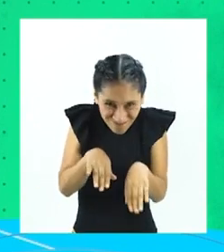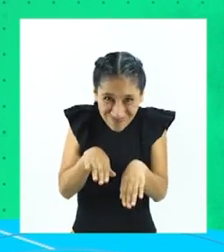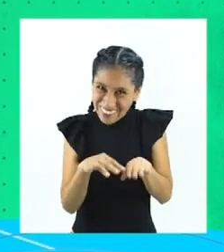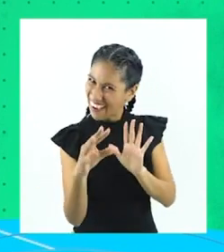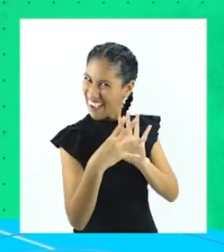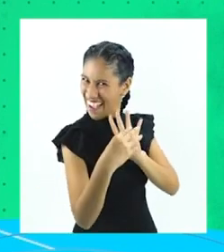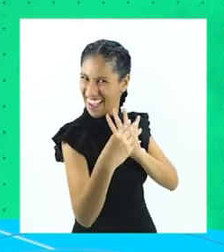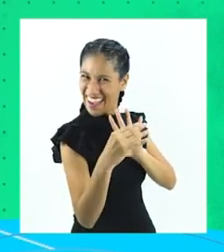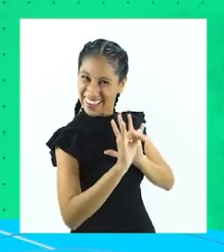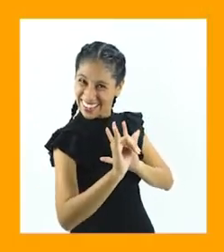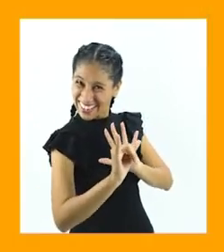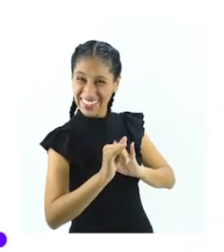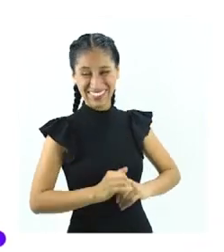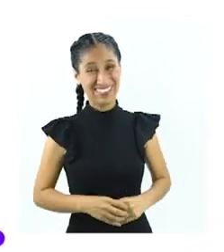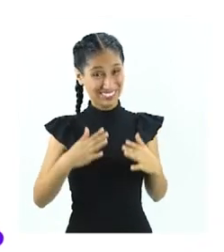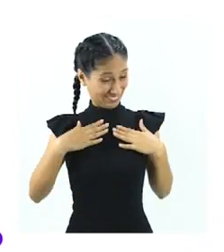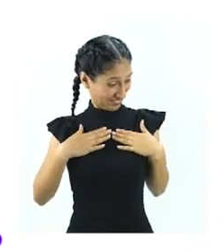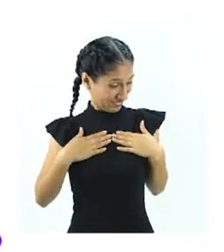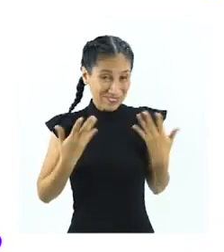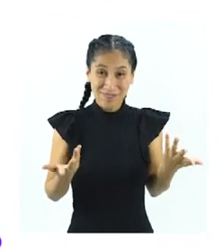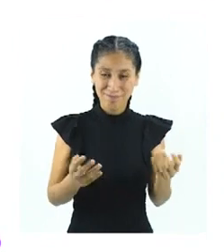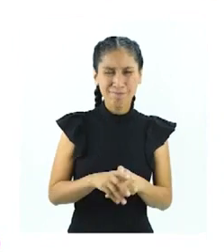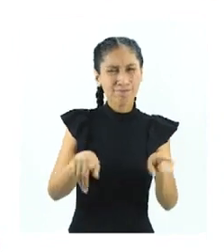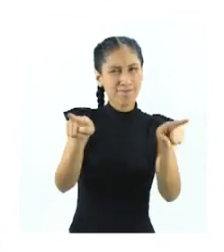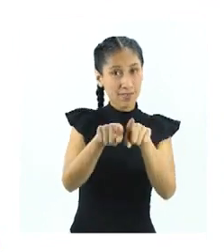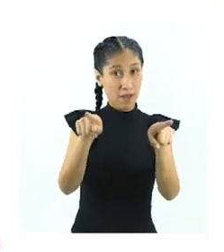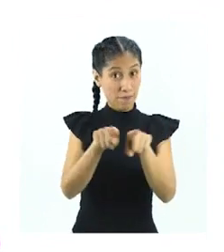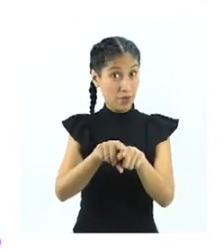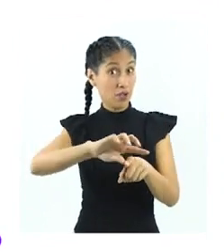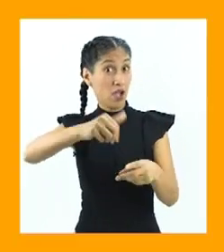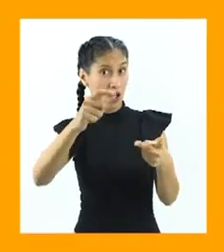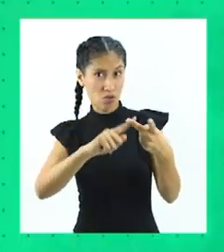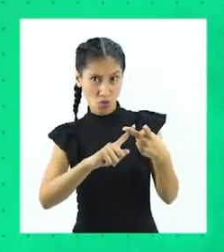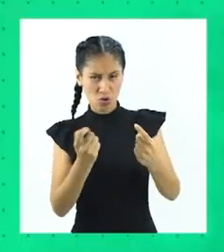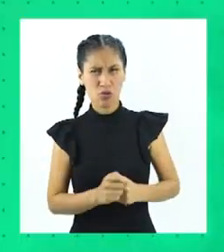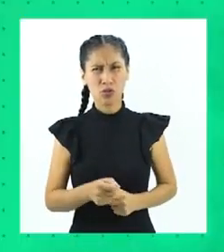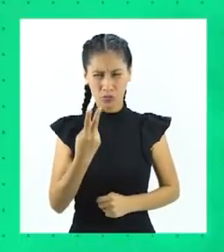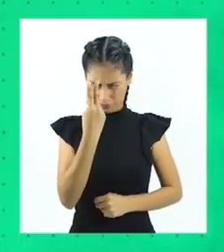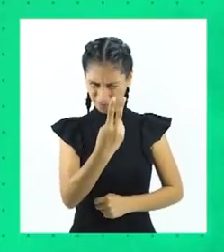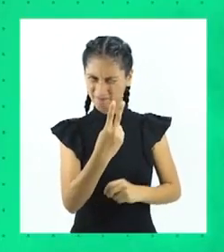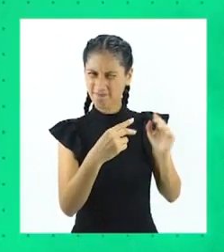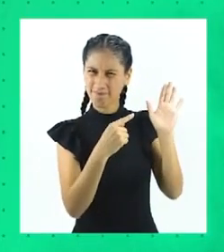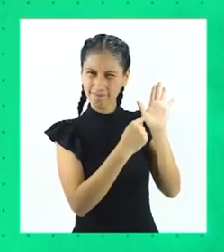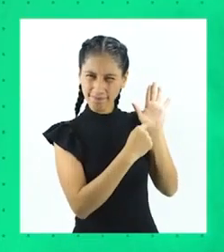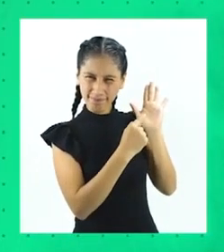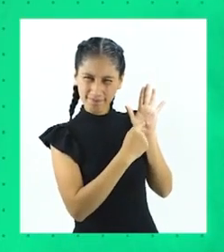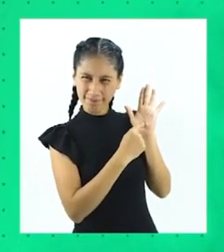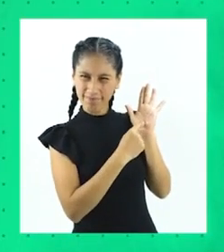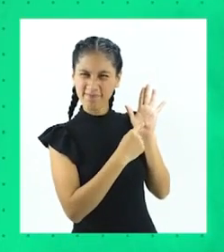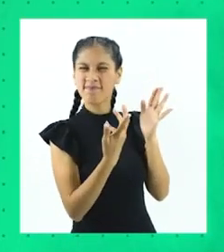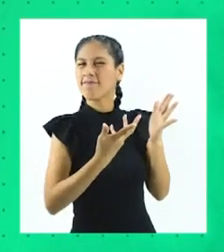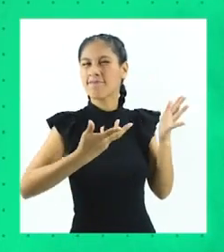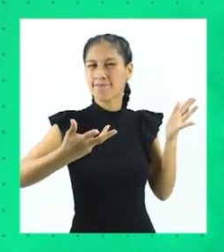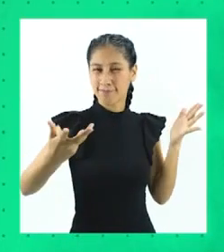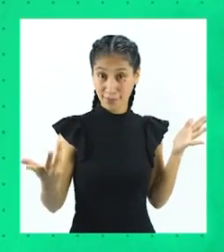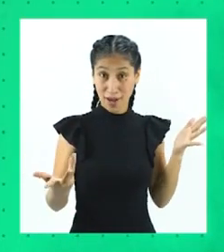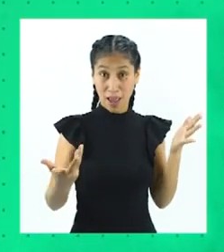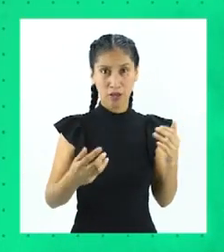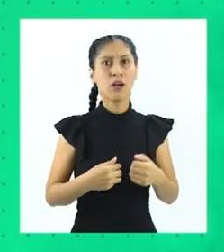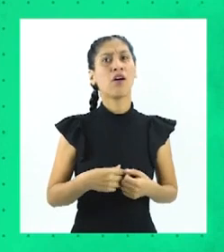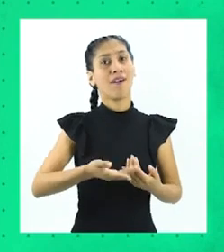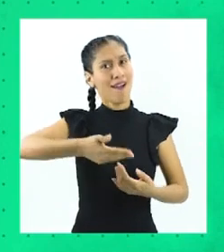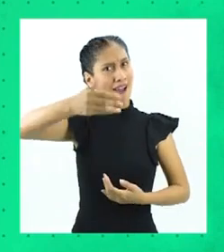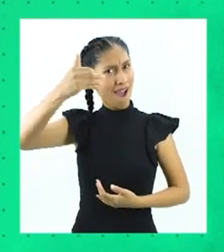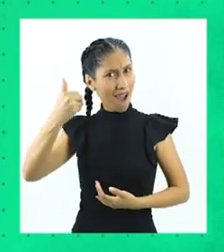de animales. Y otra característica es la evolución. Los organismos tienen la capacidad